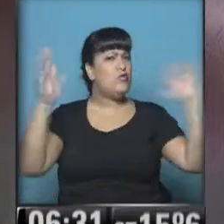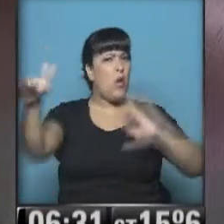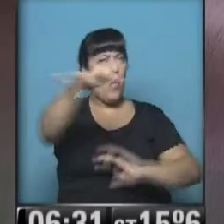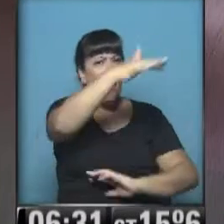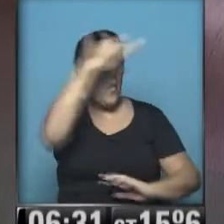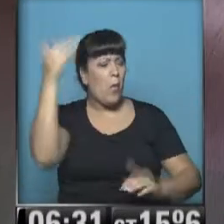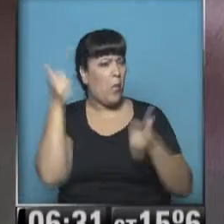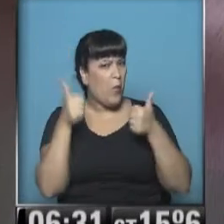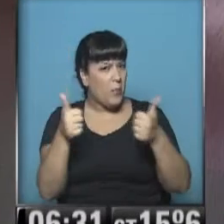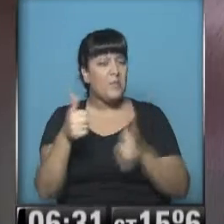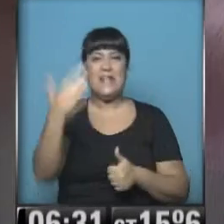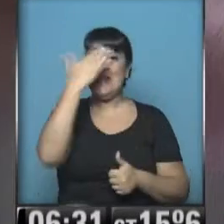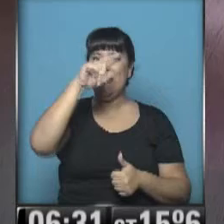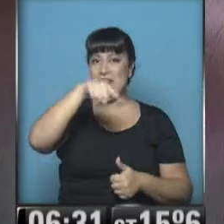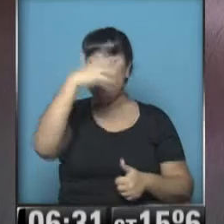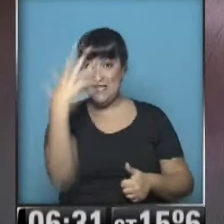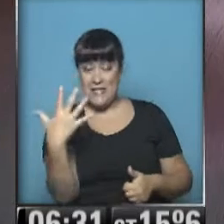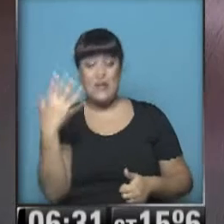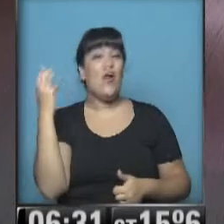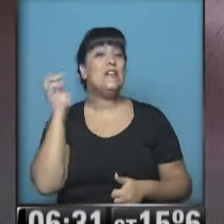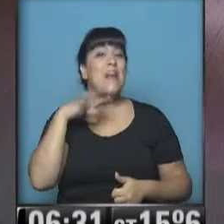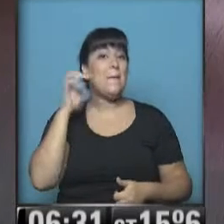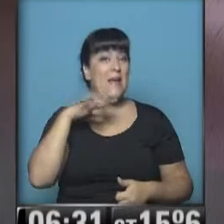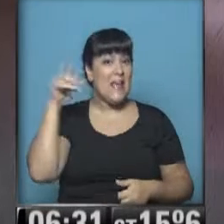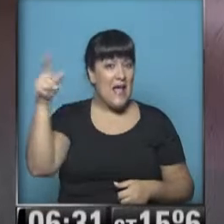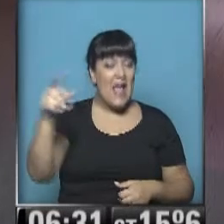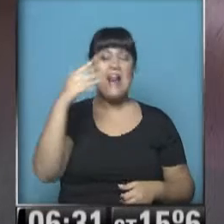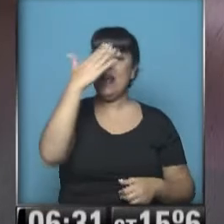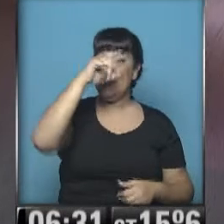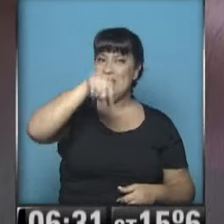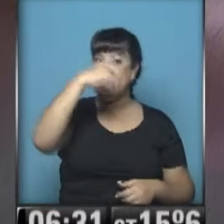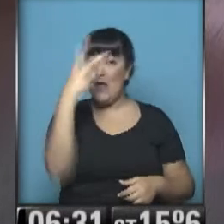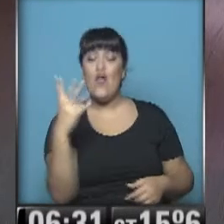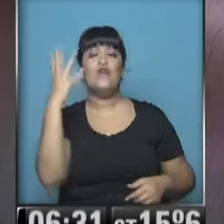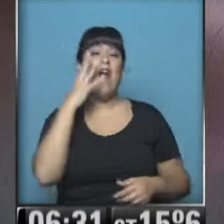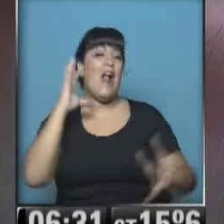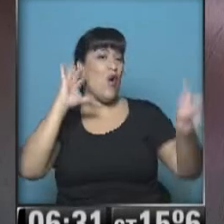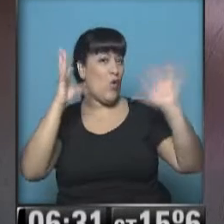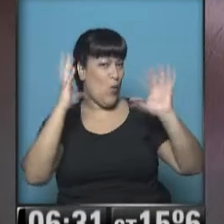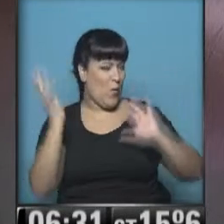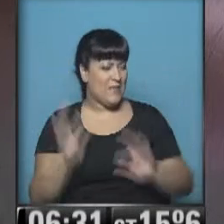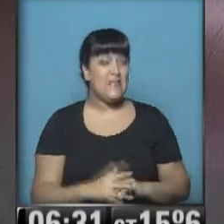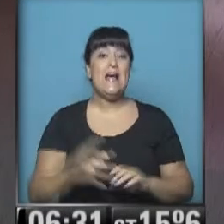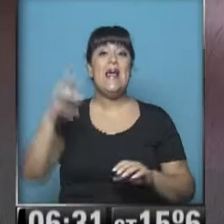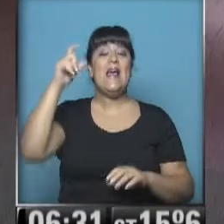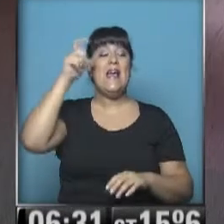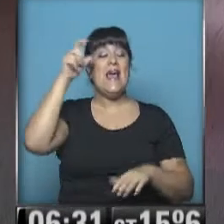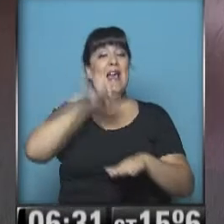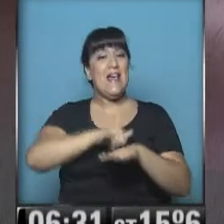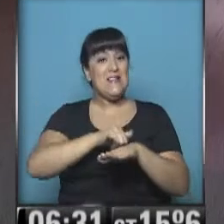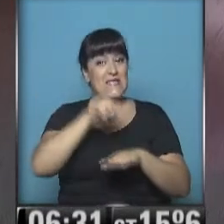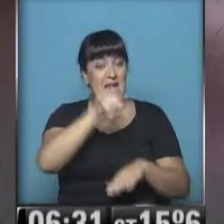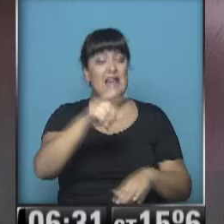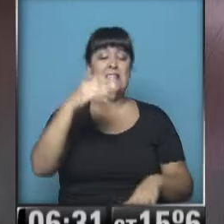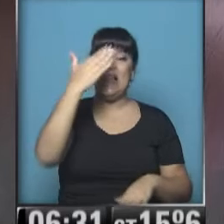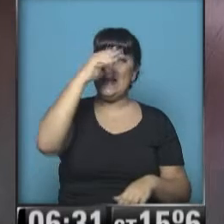15,5, San Miguel, 15,2, alguna nubecita, Ezeiza, 15